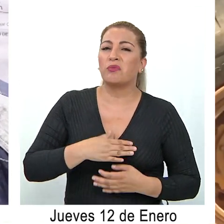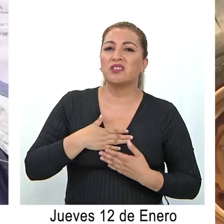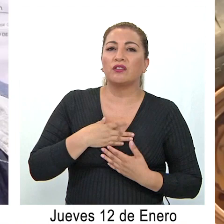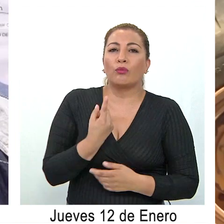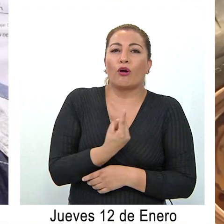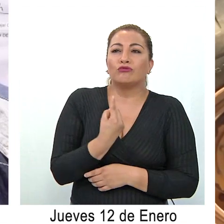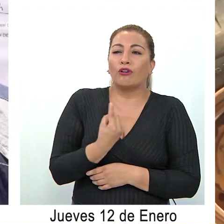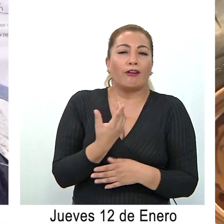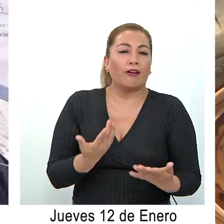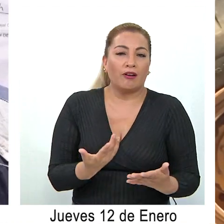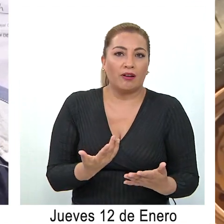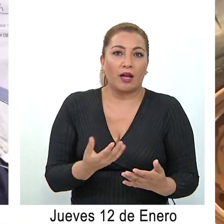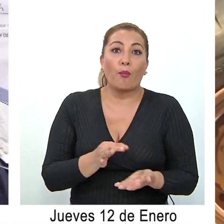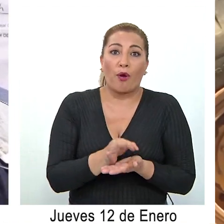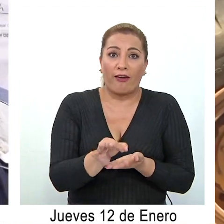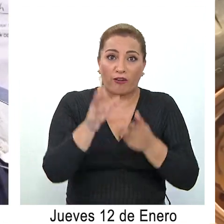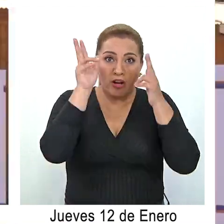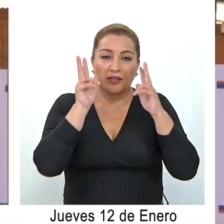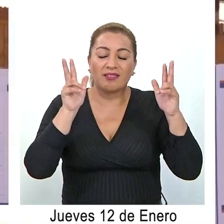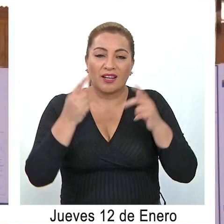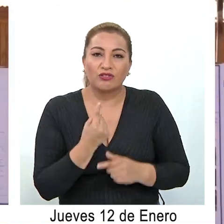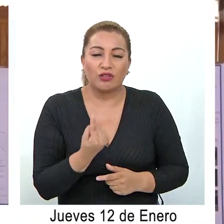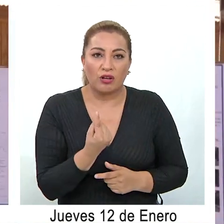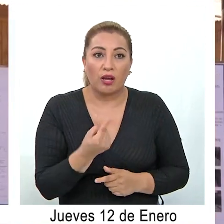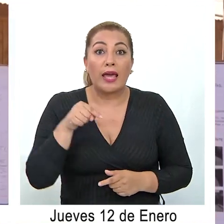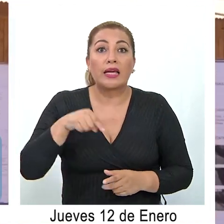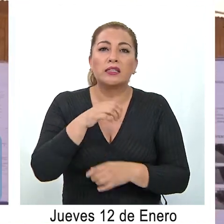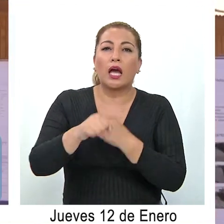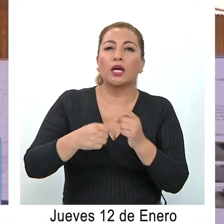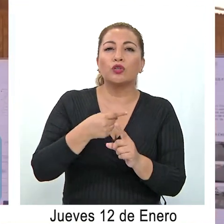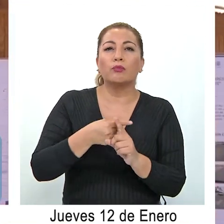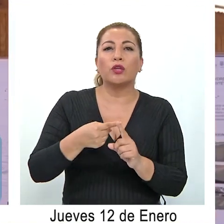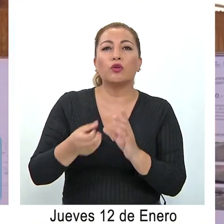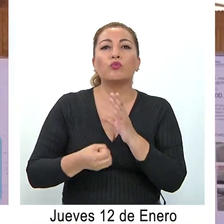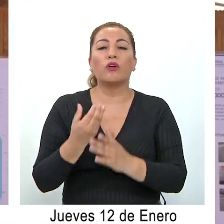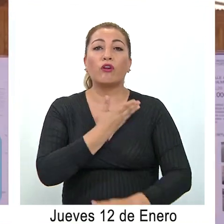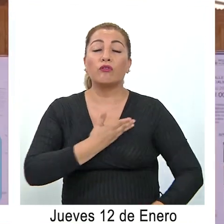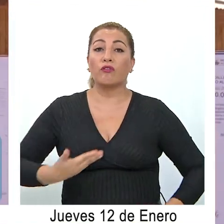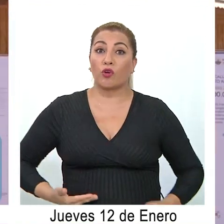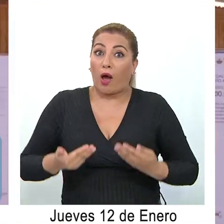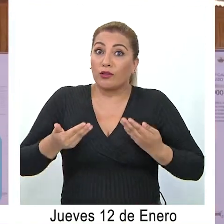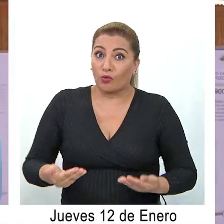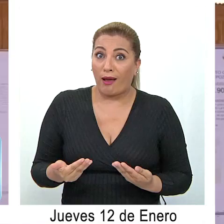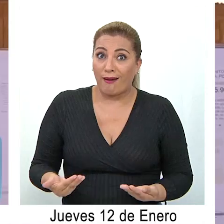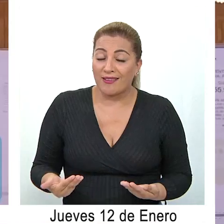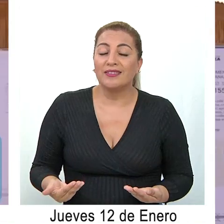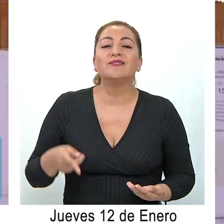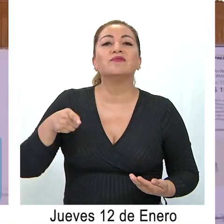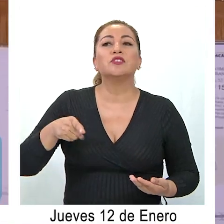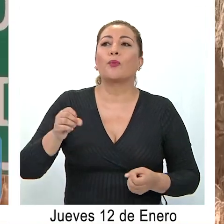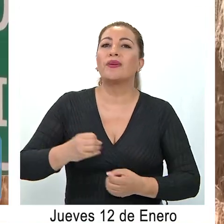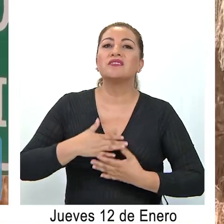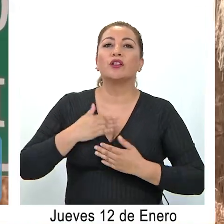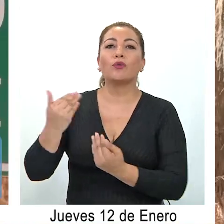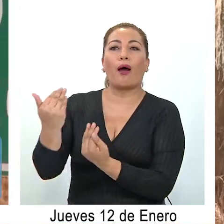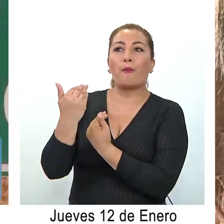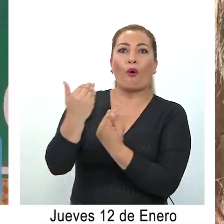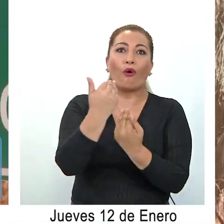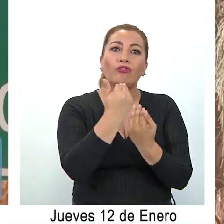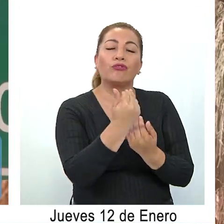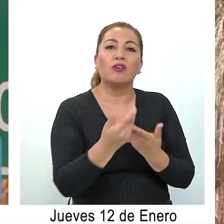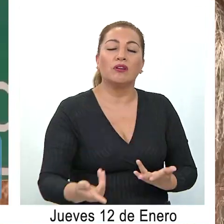poco abandonados. Sin embargo, en este año y medio del nuevo gobierno, o el actual gobierno, hemos sentido el apoyo,